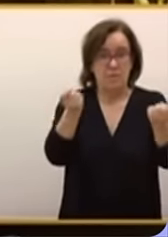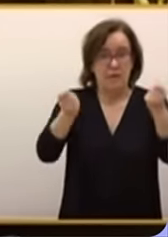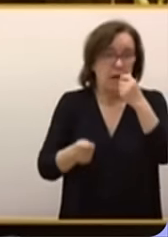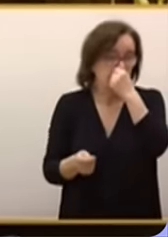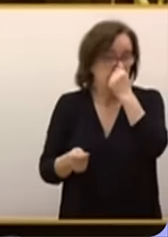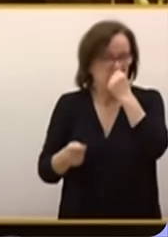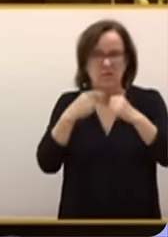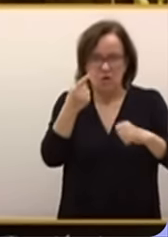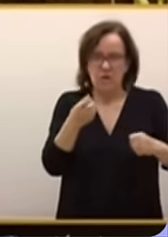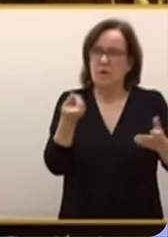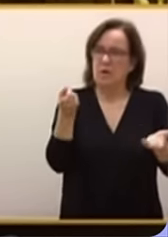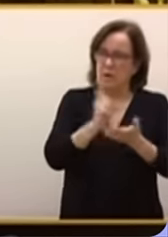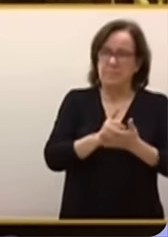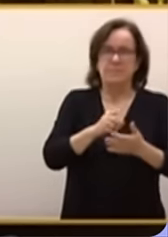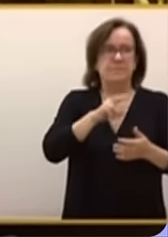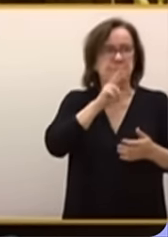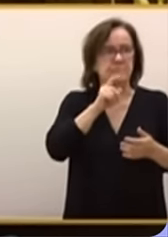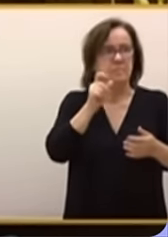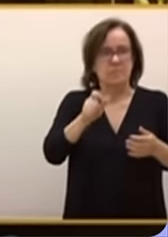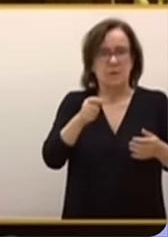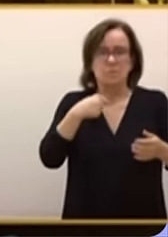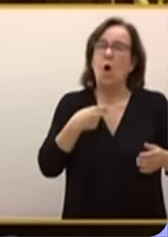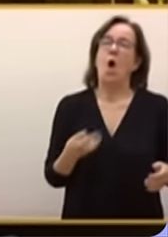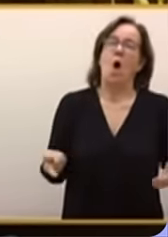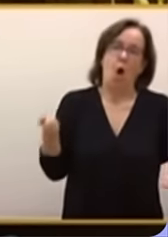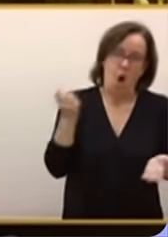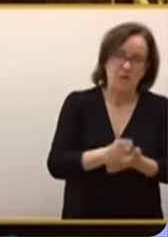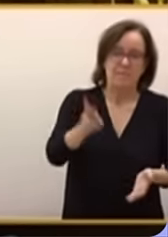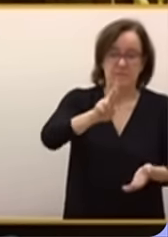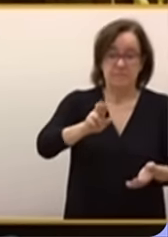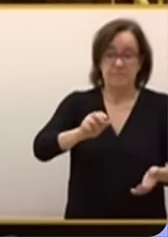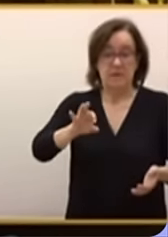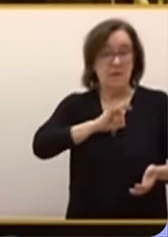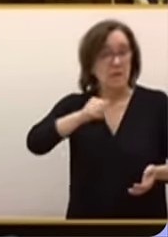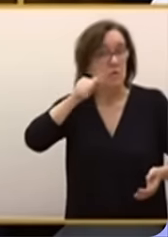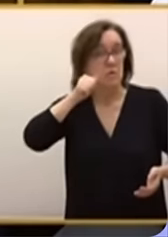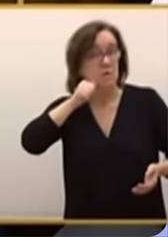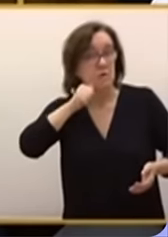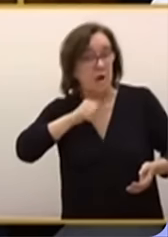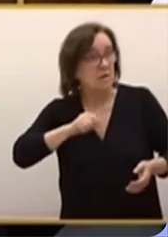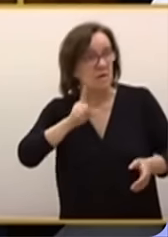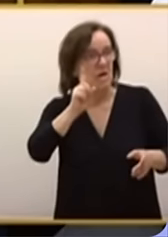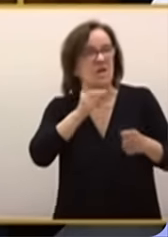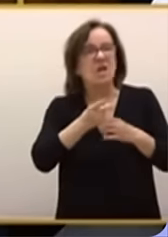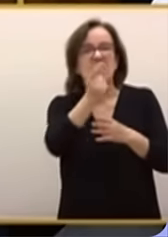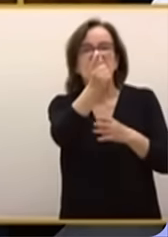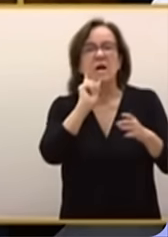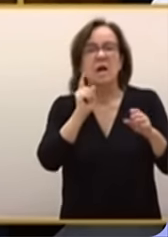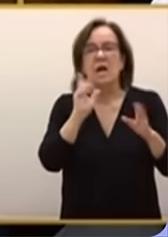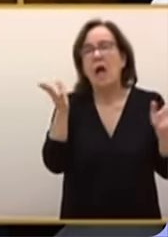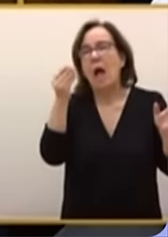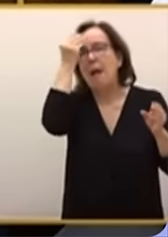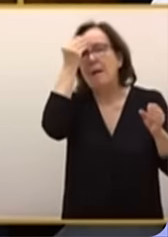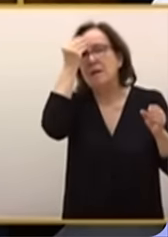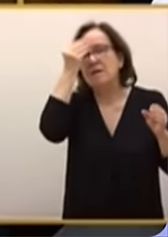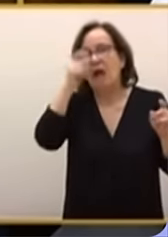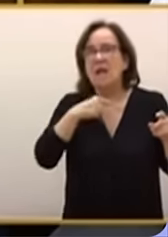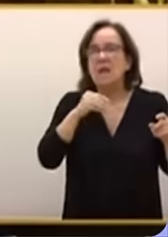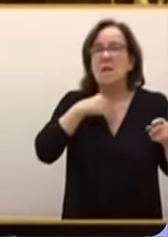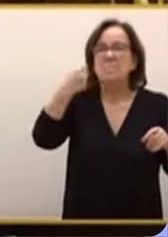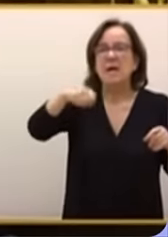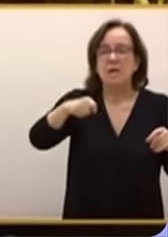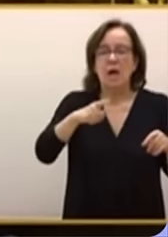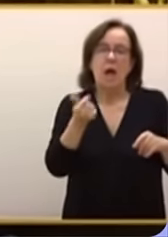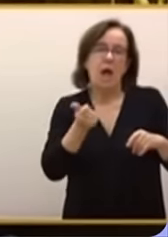Lo dije entonces y, a la luz de sus palabras, hoy me reafirmo. Señor Sánchez, no se fue de retiro a pensar si merecía la pena ser presidente.